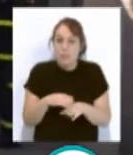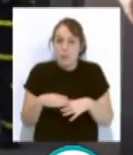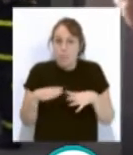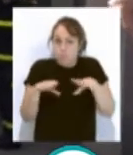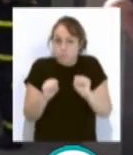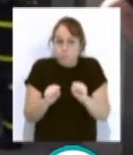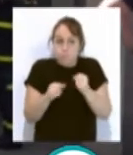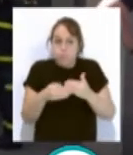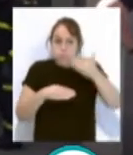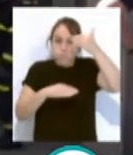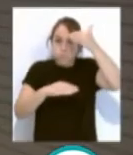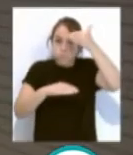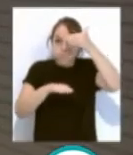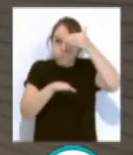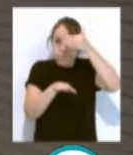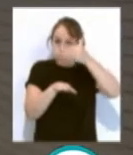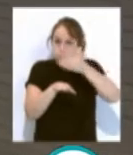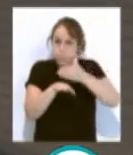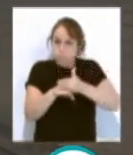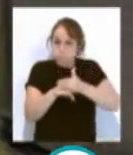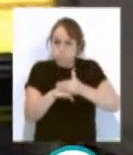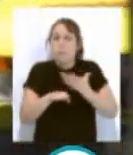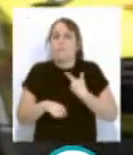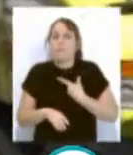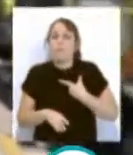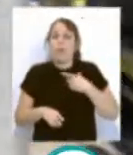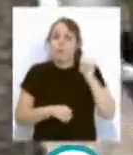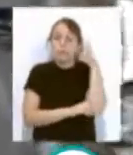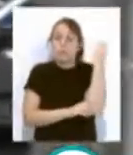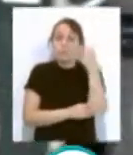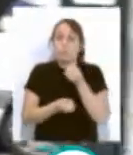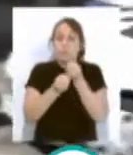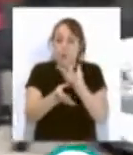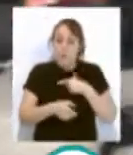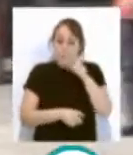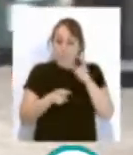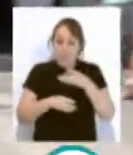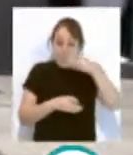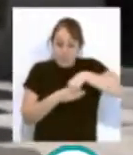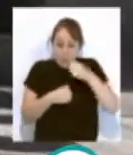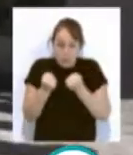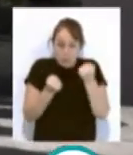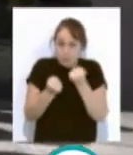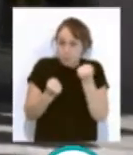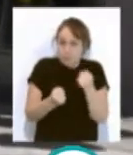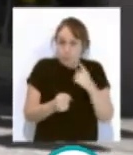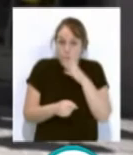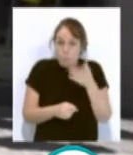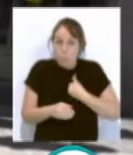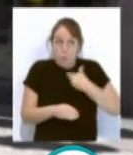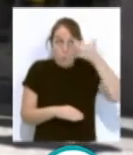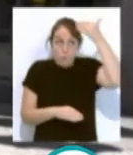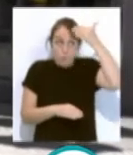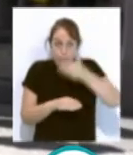ésta se estaba cerrando. Bomberos ha informado de que la persona quedó atrapada dentro del vehículo y, a consecuencia del impacto, se